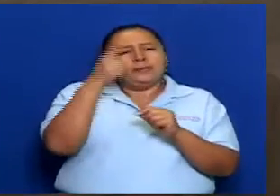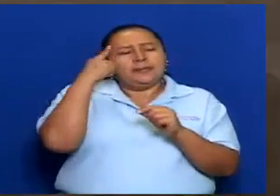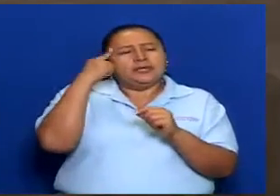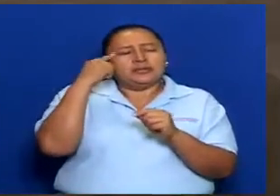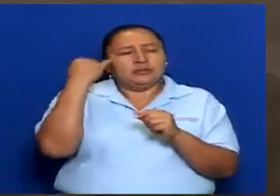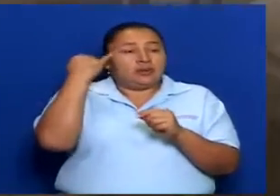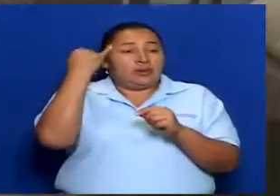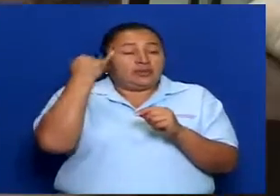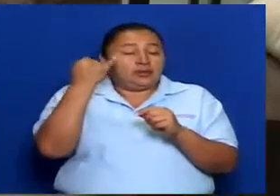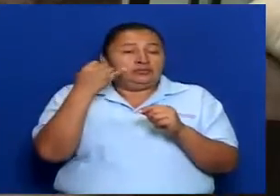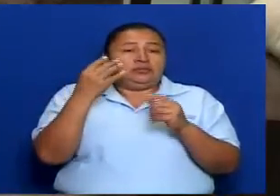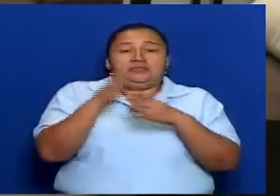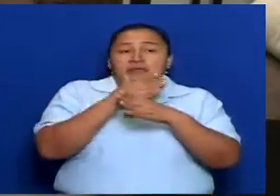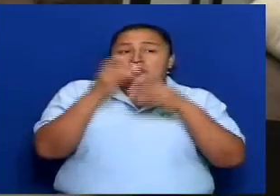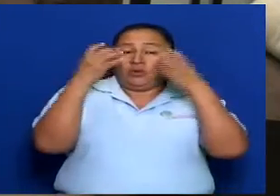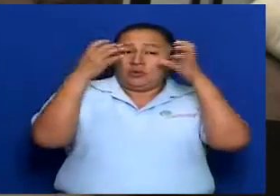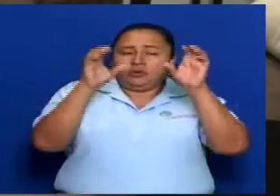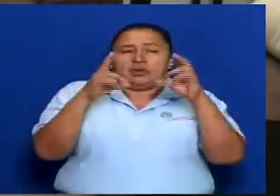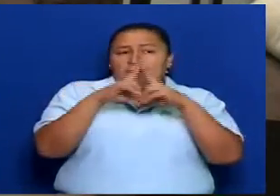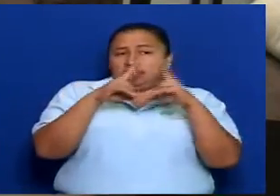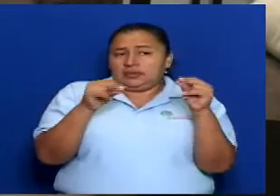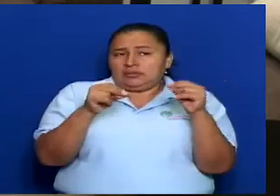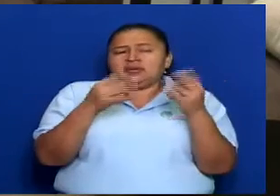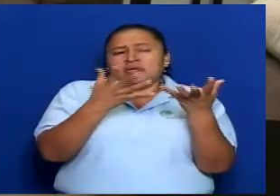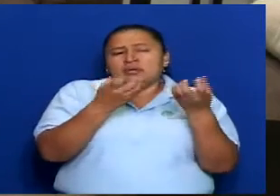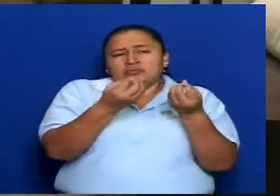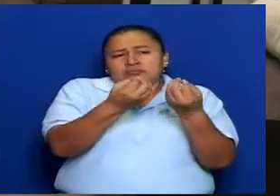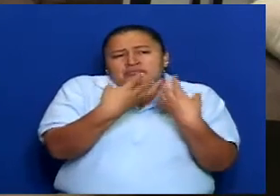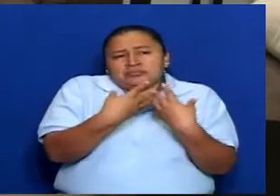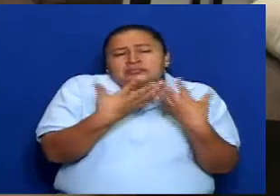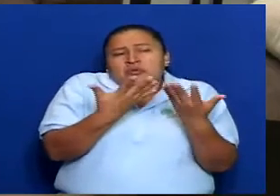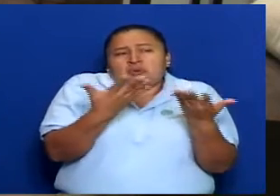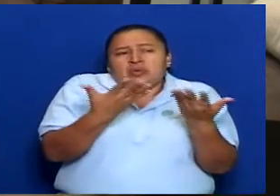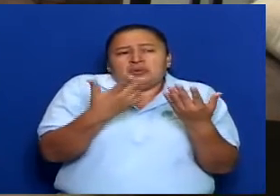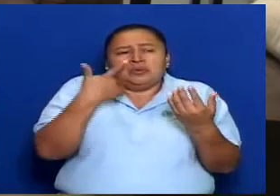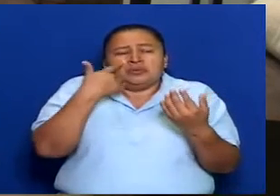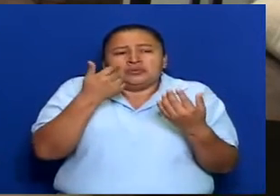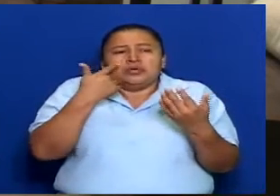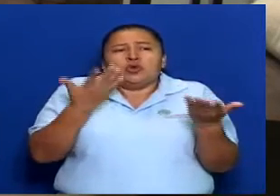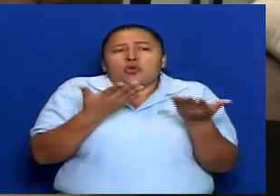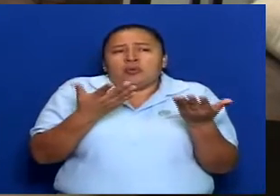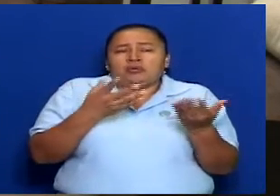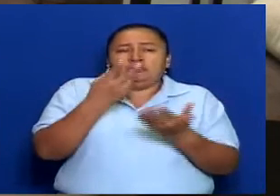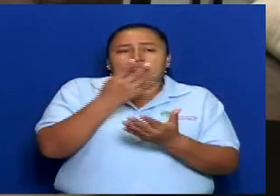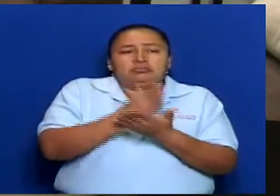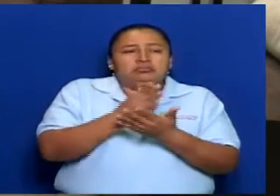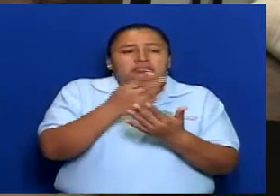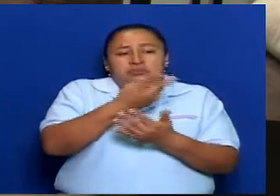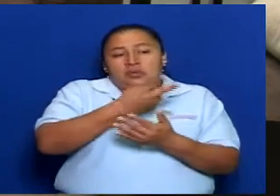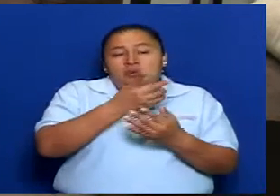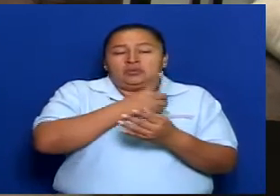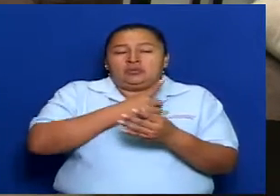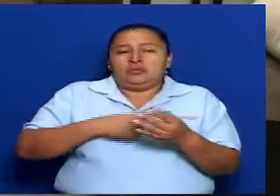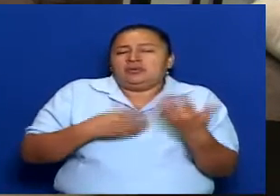intercultural de la nación? Me gustaría conocer los aspectos o la posición de ambas diputadas.